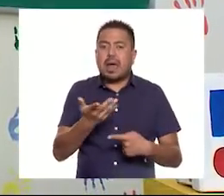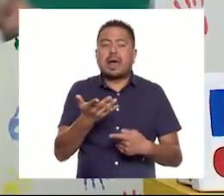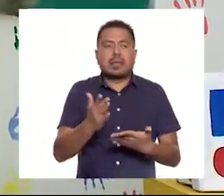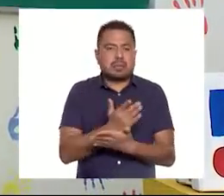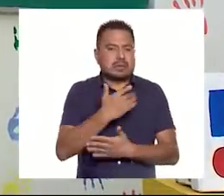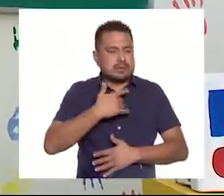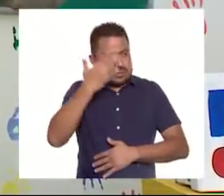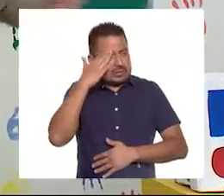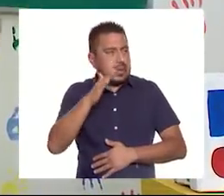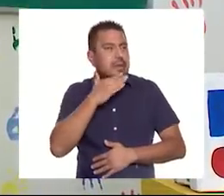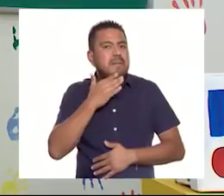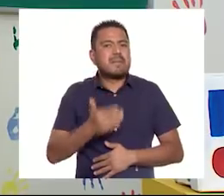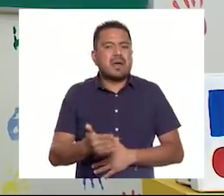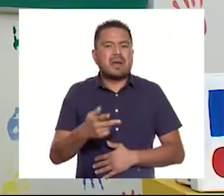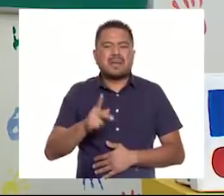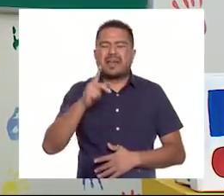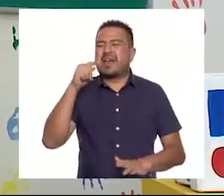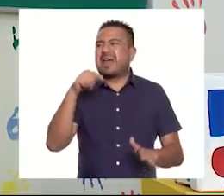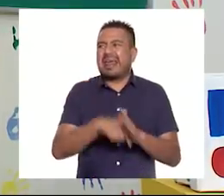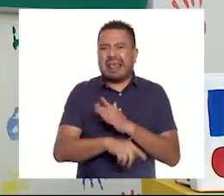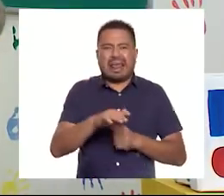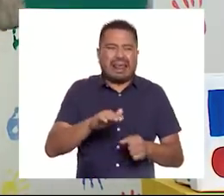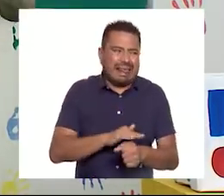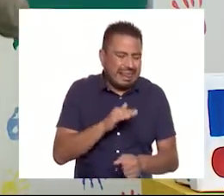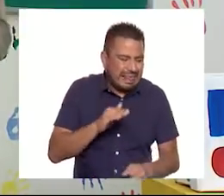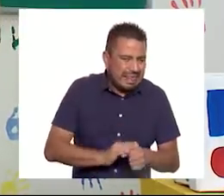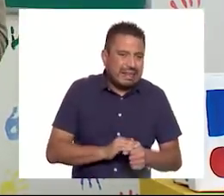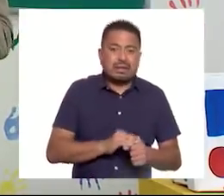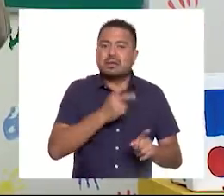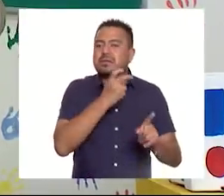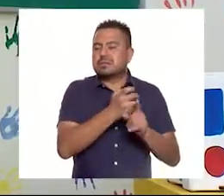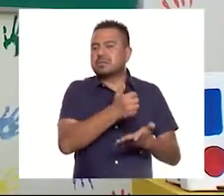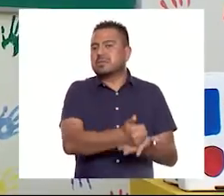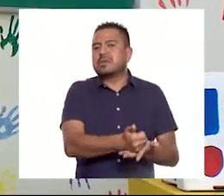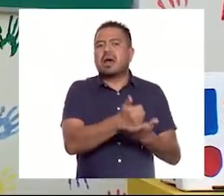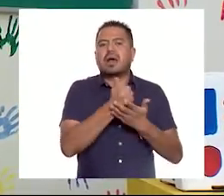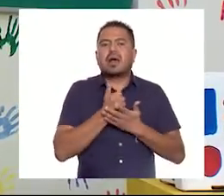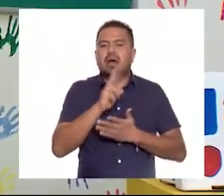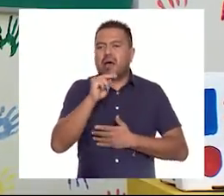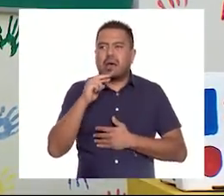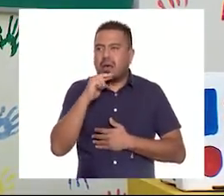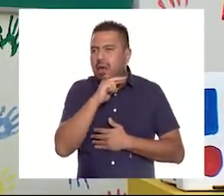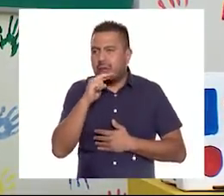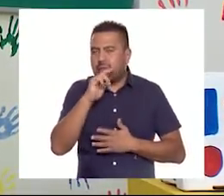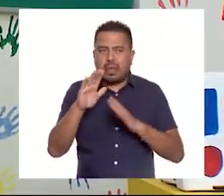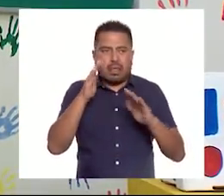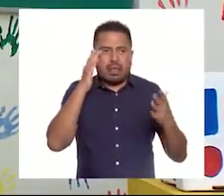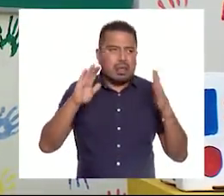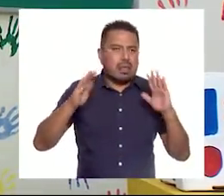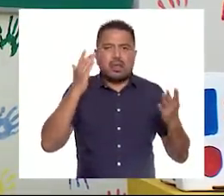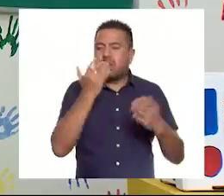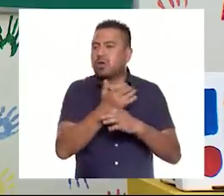sabía bien y ¡paz! que lo repruebo. Eso me enseñó a no apresurarme en cosas que son importantes, Mariana.